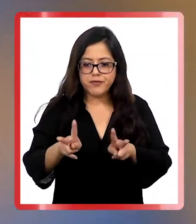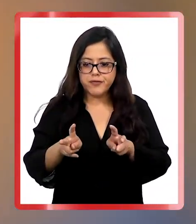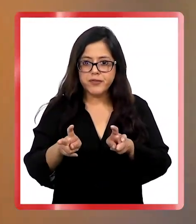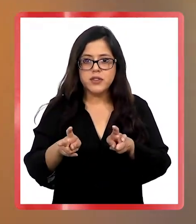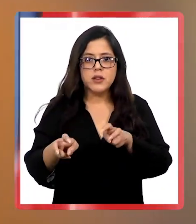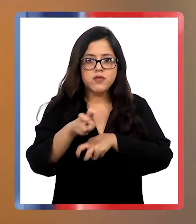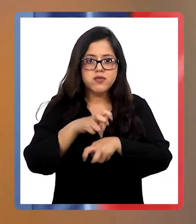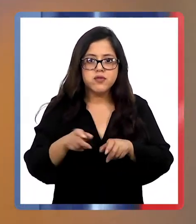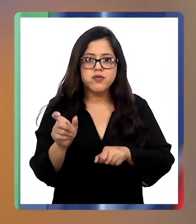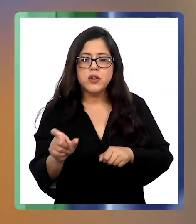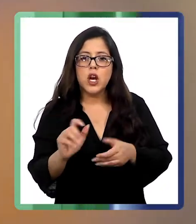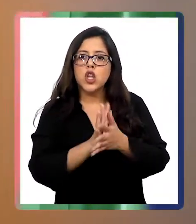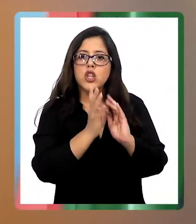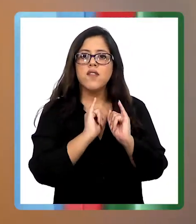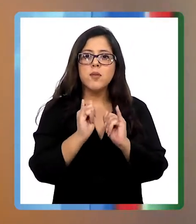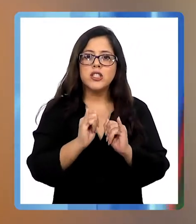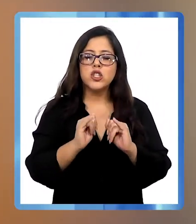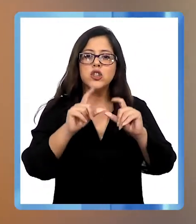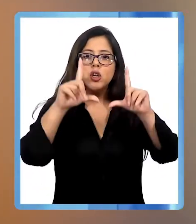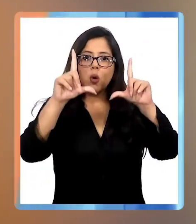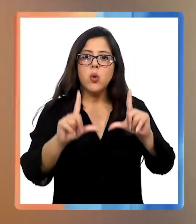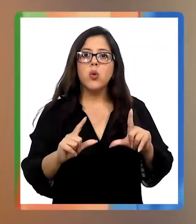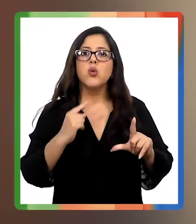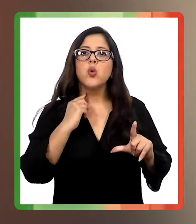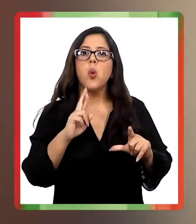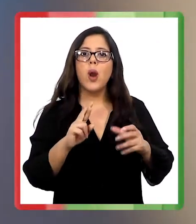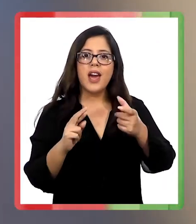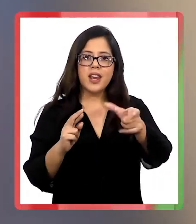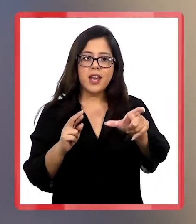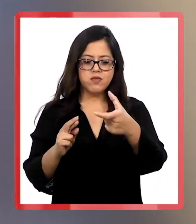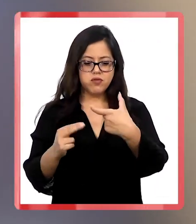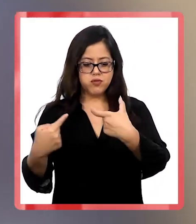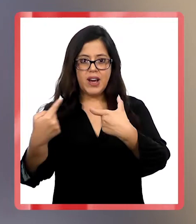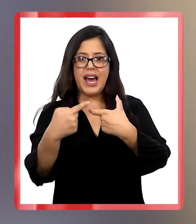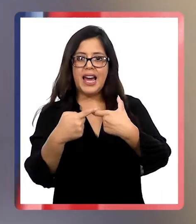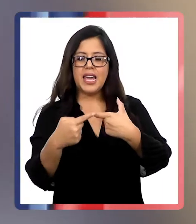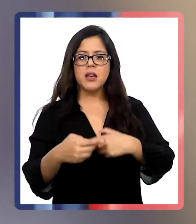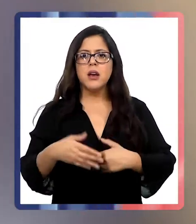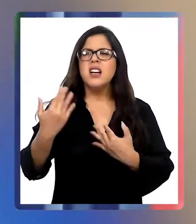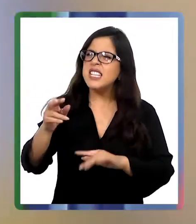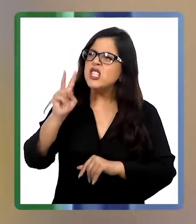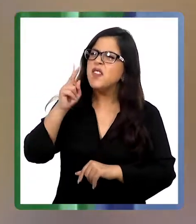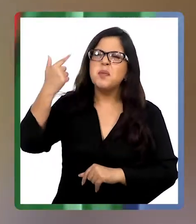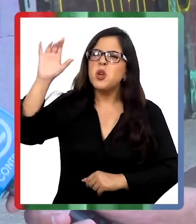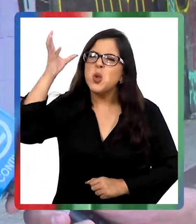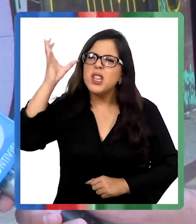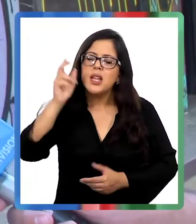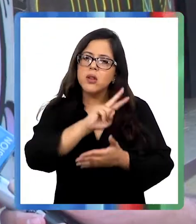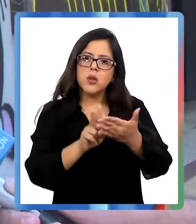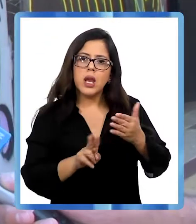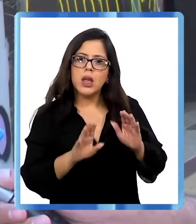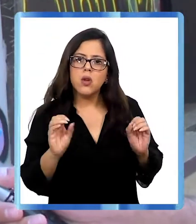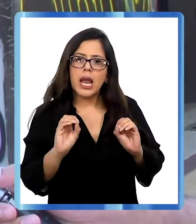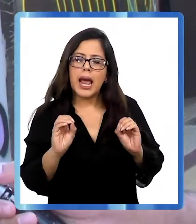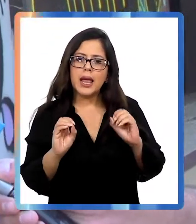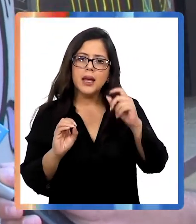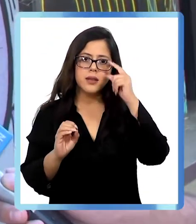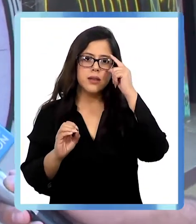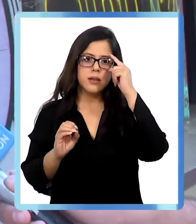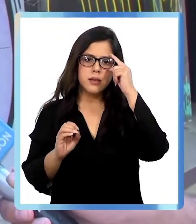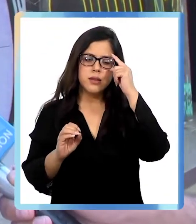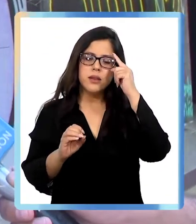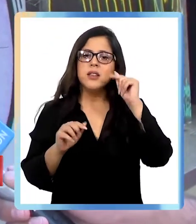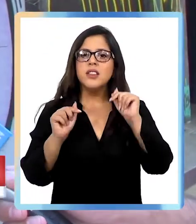movilidad. Toda la información estará con su código QR de su carné de identidad. Algo escuché, pero no entiendo todavía, no he leído respecto a eso.